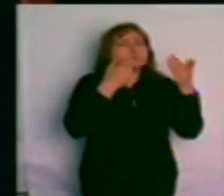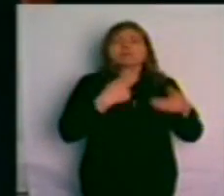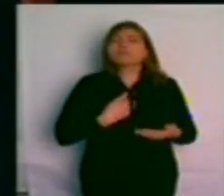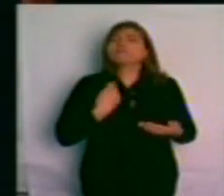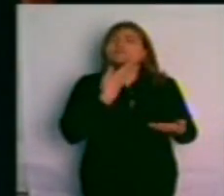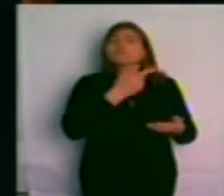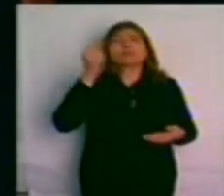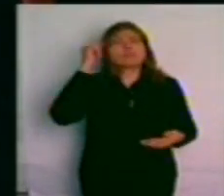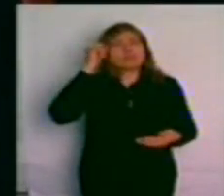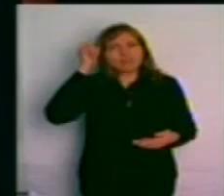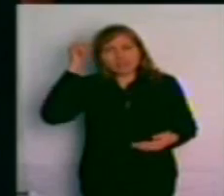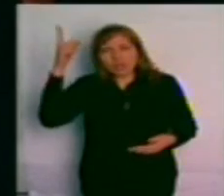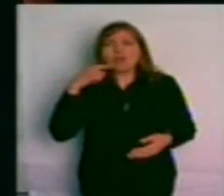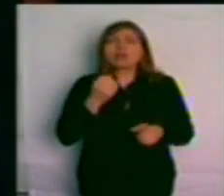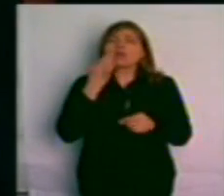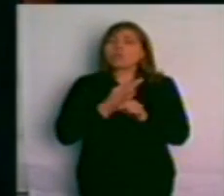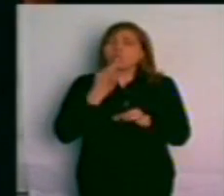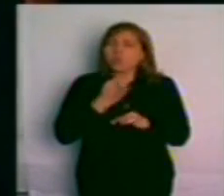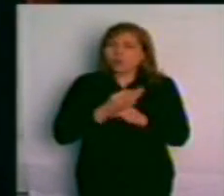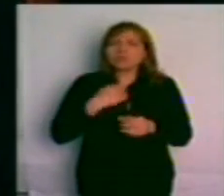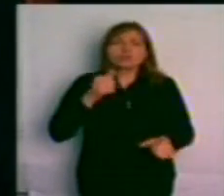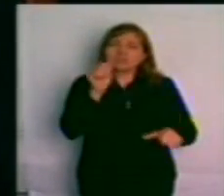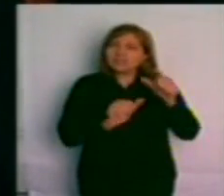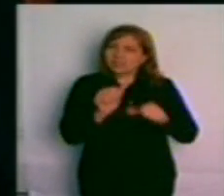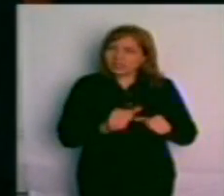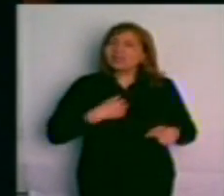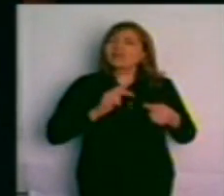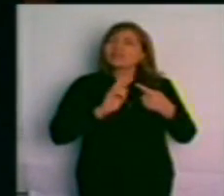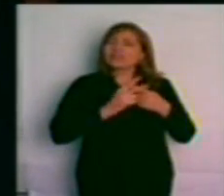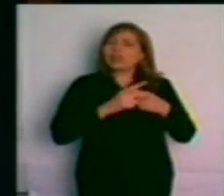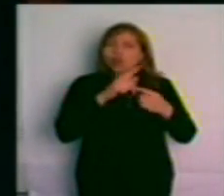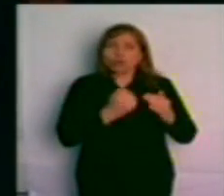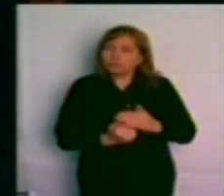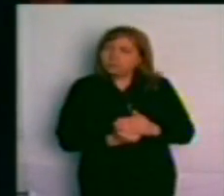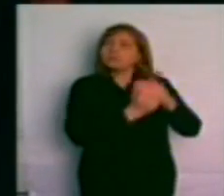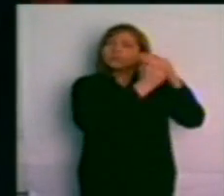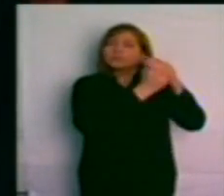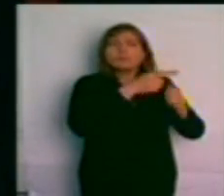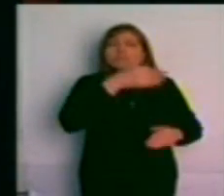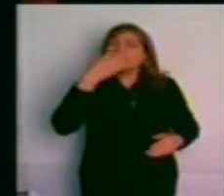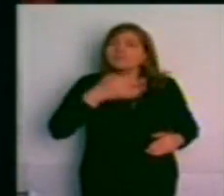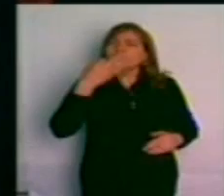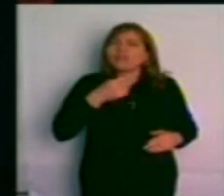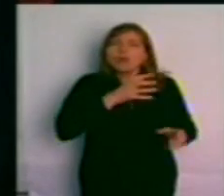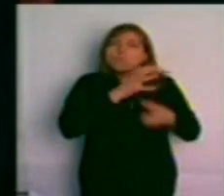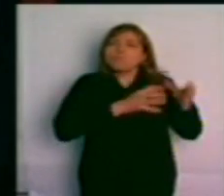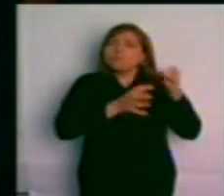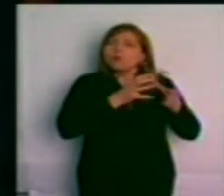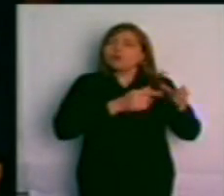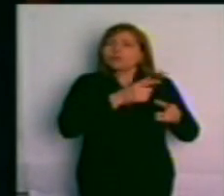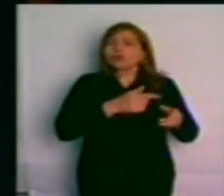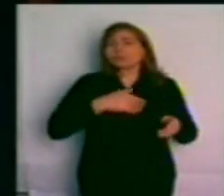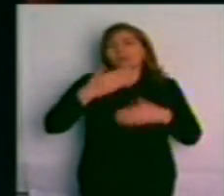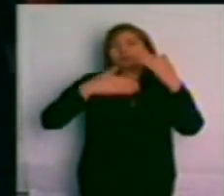la inteligencia, la educación, la ciencia y la tecnología como las verdaderas motores que van